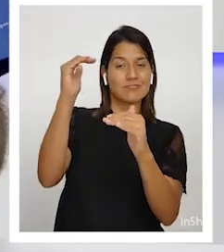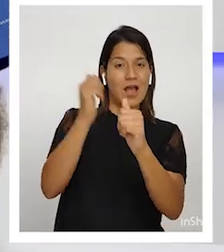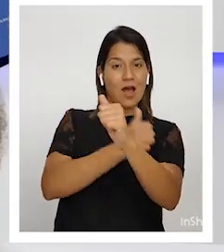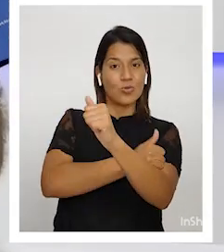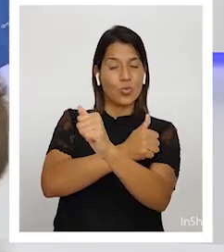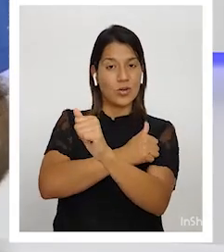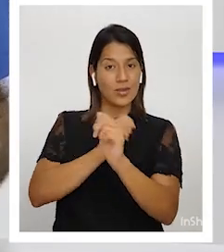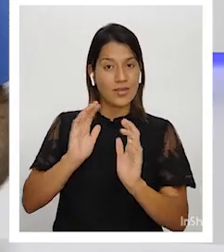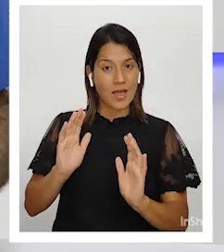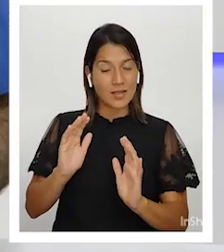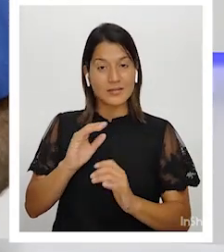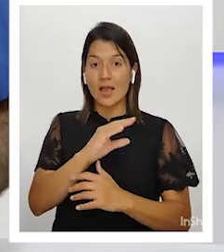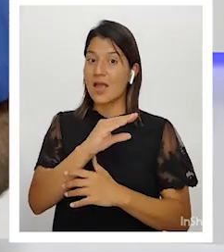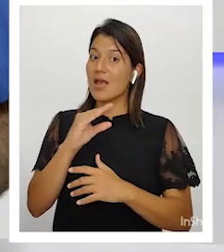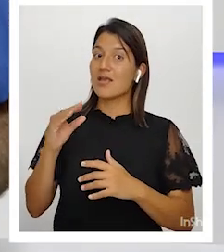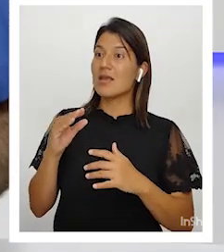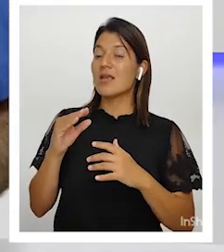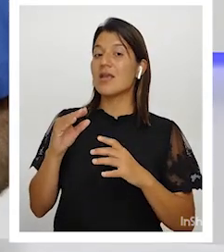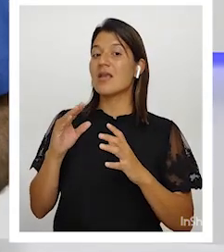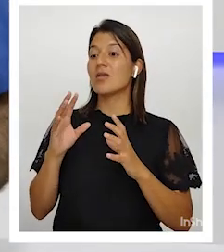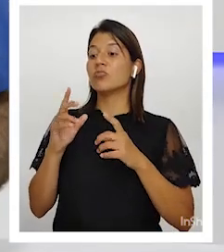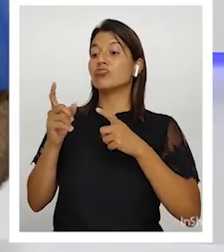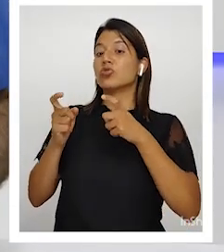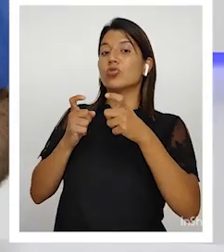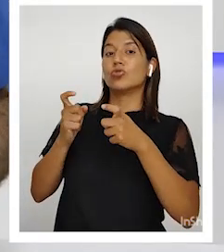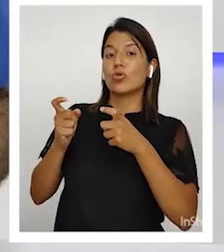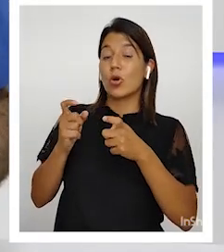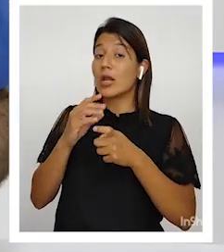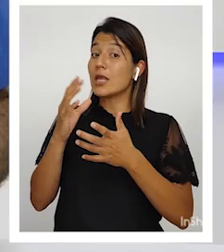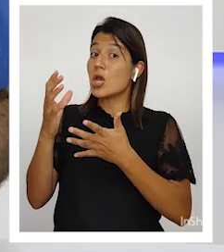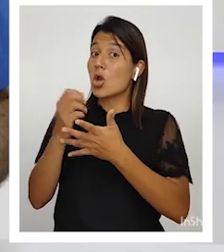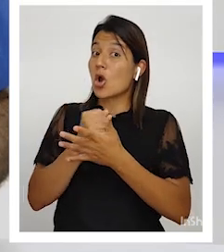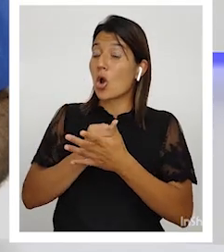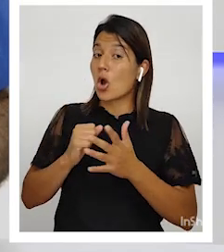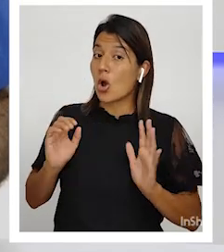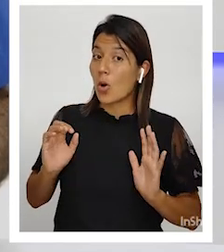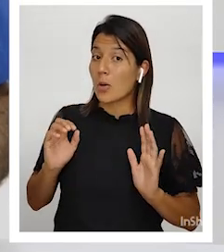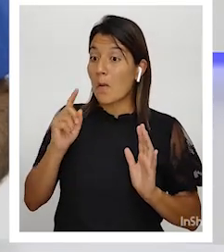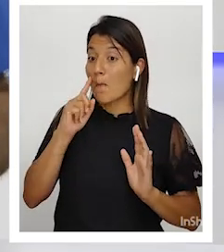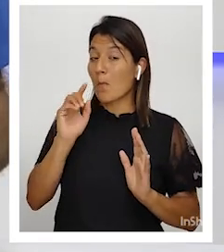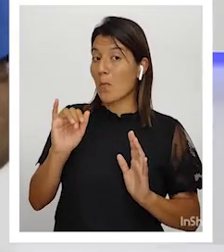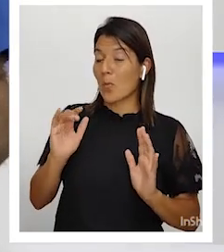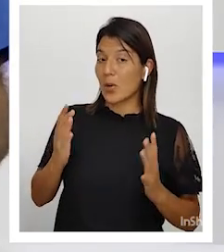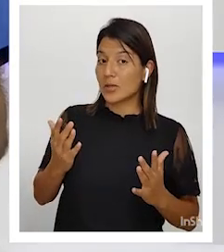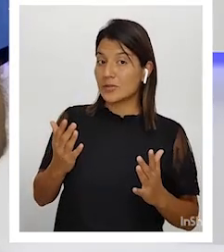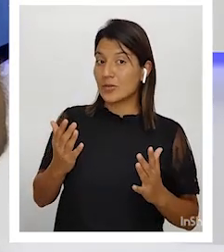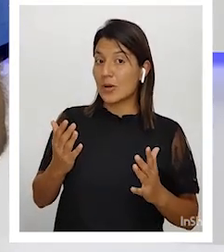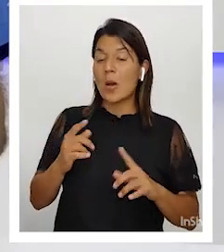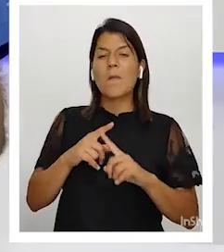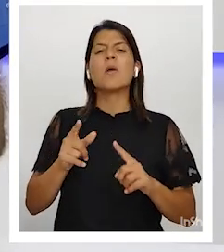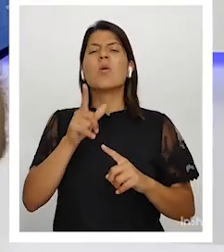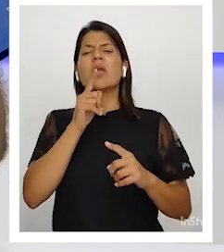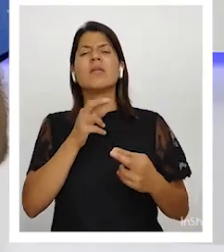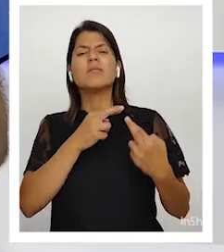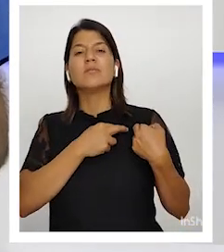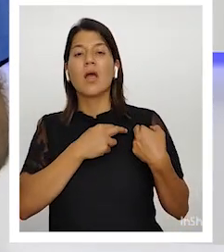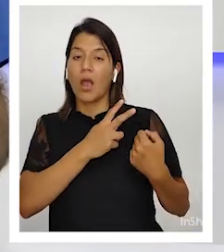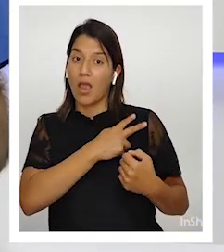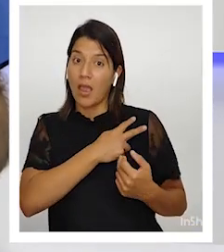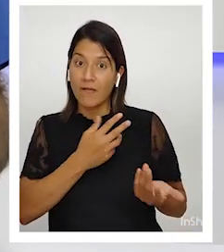se hacen dueños de su pequeño tramo y cobran el pasaje por estar ahí. ¿Pero es su responsabilidad del jefe?